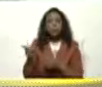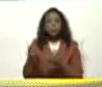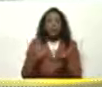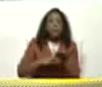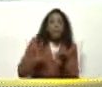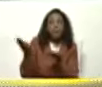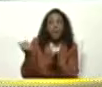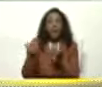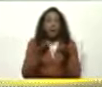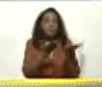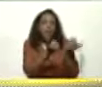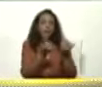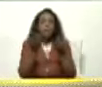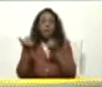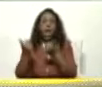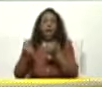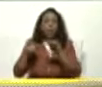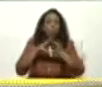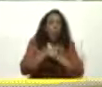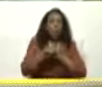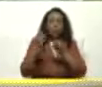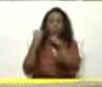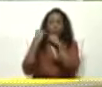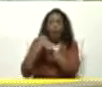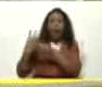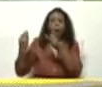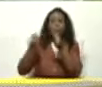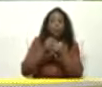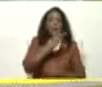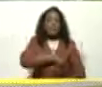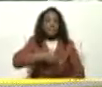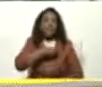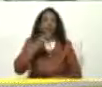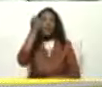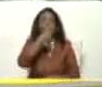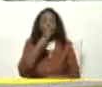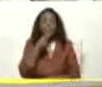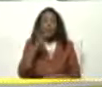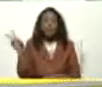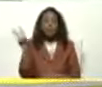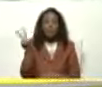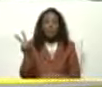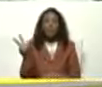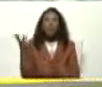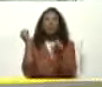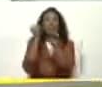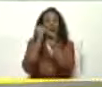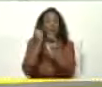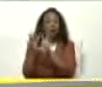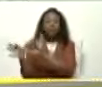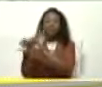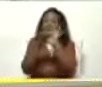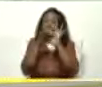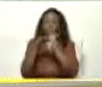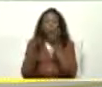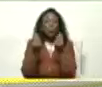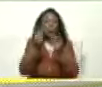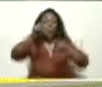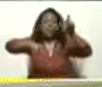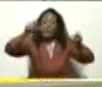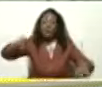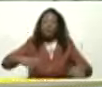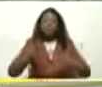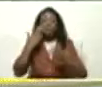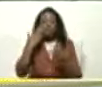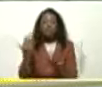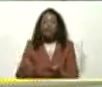cuadrillas Mete su maquinaria Junto a la misión Venezuela Bella O sea Es un trabajo A muchas manos A muchas